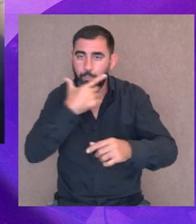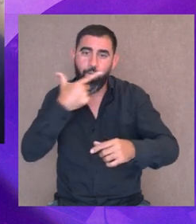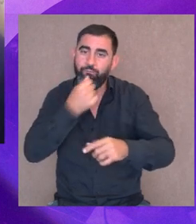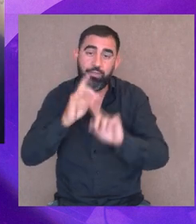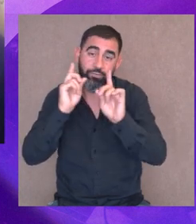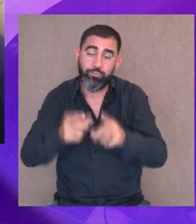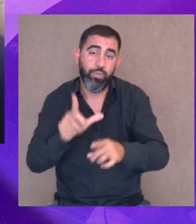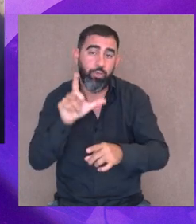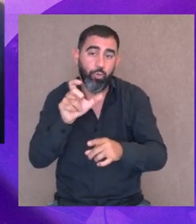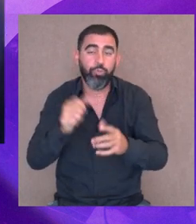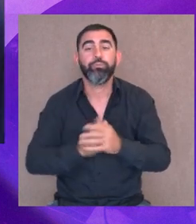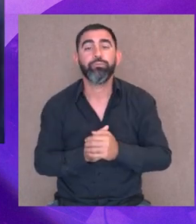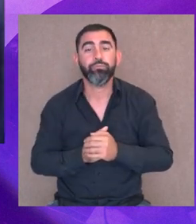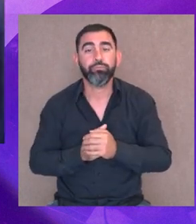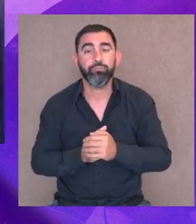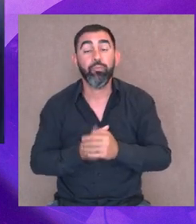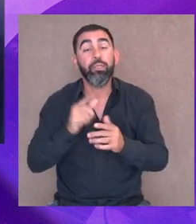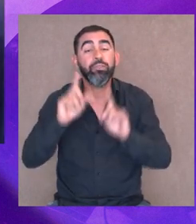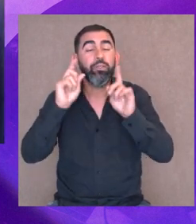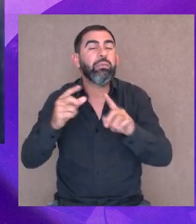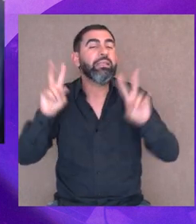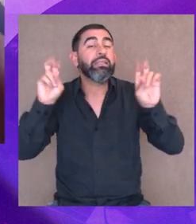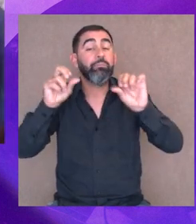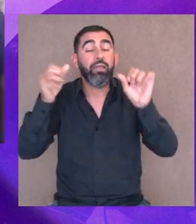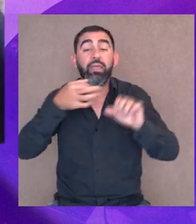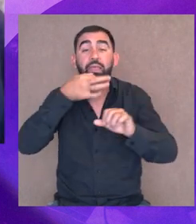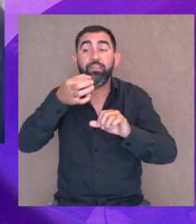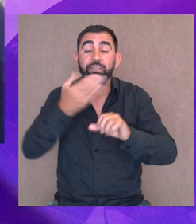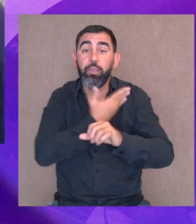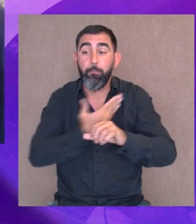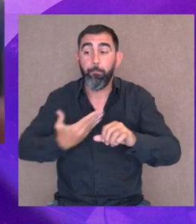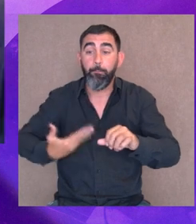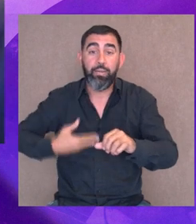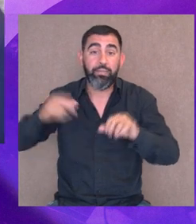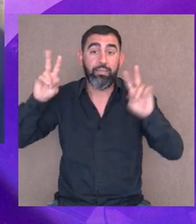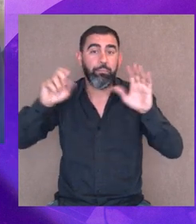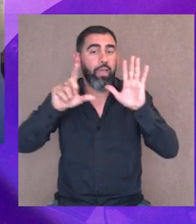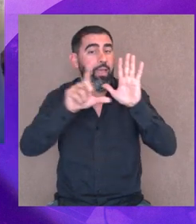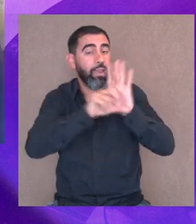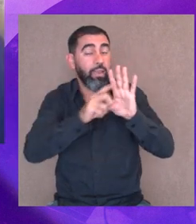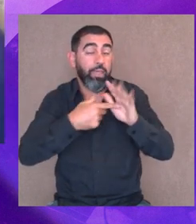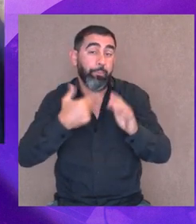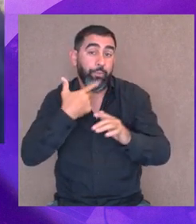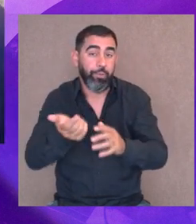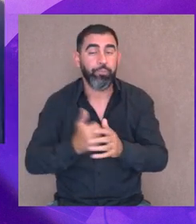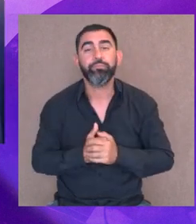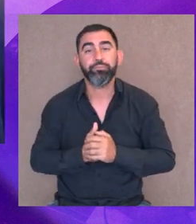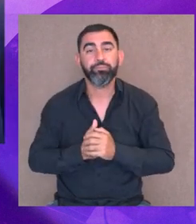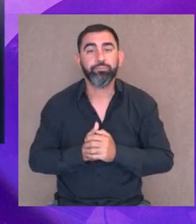que más más. Bueno, eso no hay que hablar, pero eso ya tiene que ver con lo que está diciendo la Baeza con el tema de la ley de aquí.